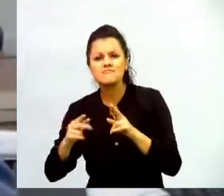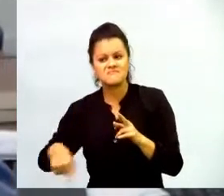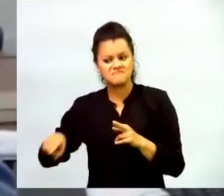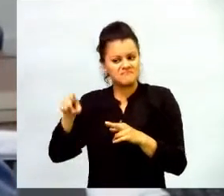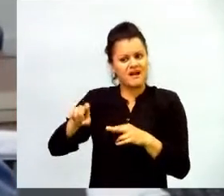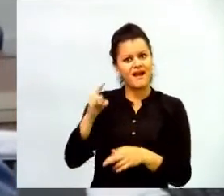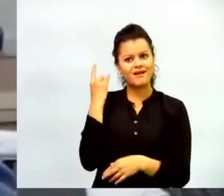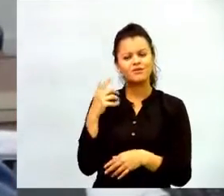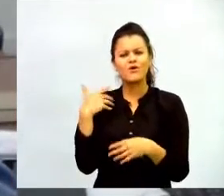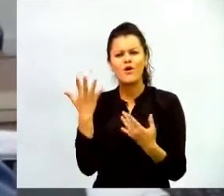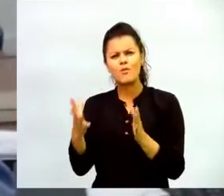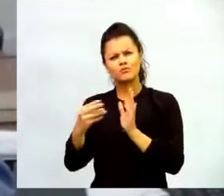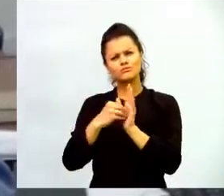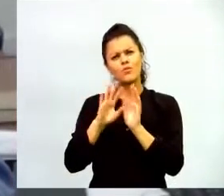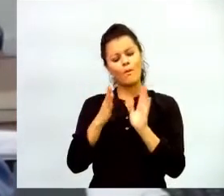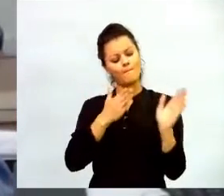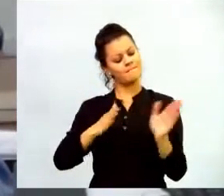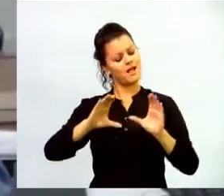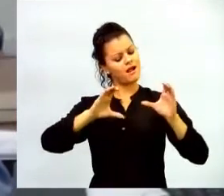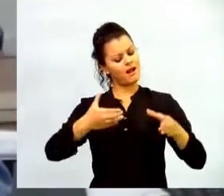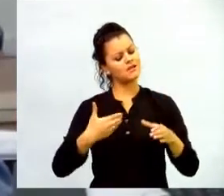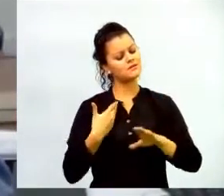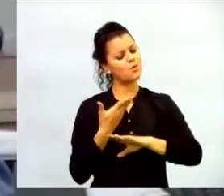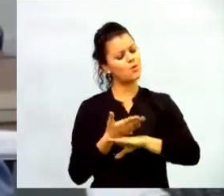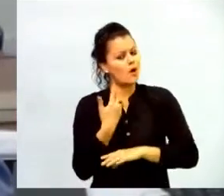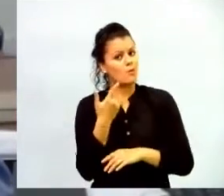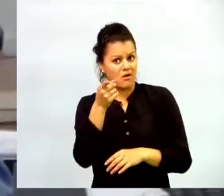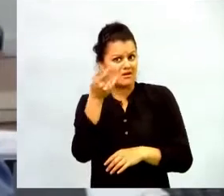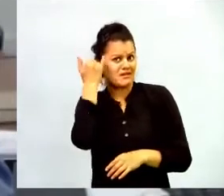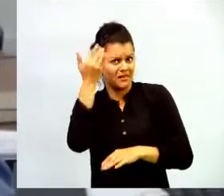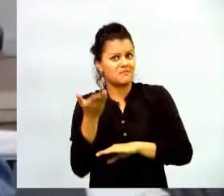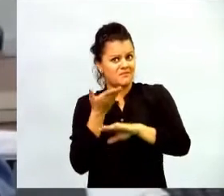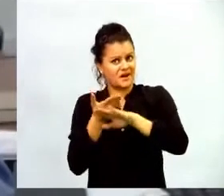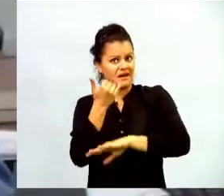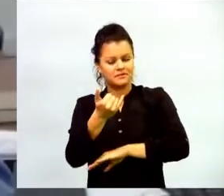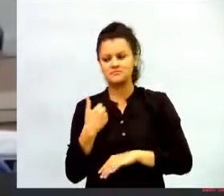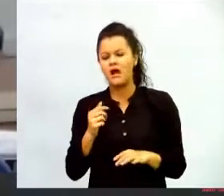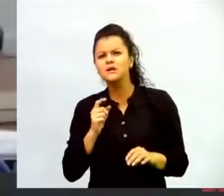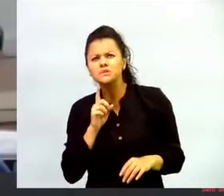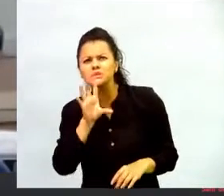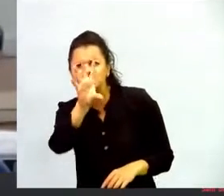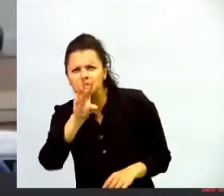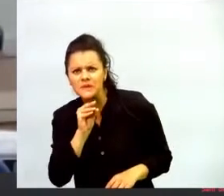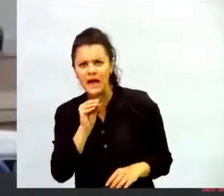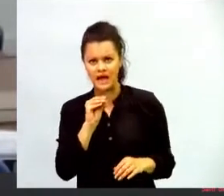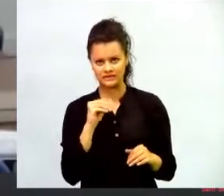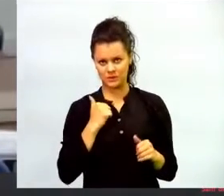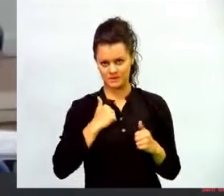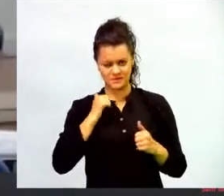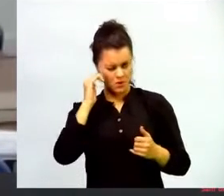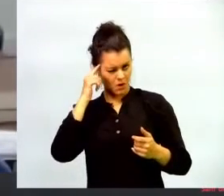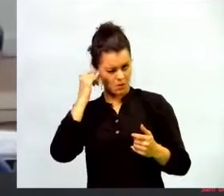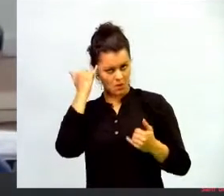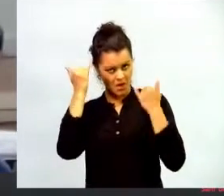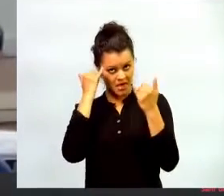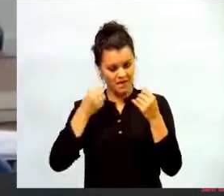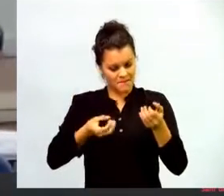de cómo integrar, cómo tener un plan de clase propuesto y qué va a poder enriquecer, va a poder personalizar o adecuar a lo que requieren.